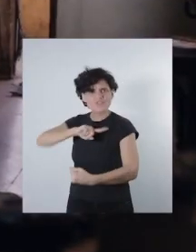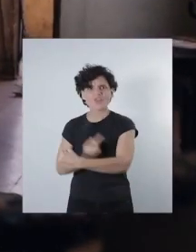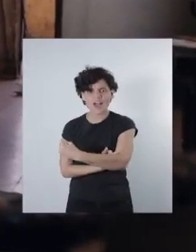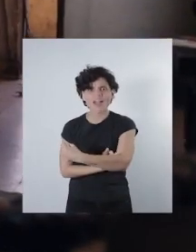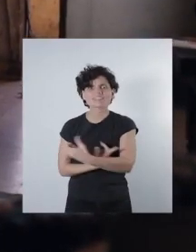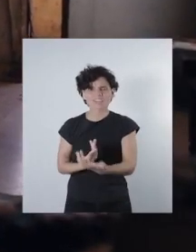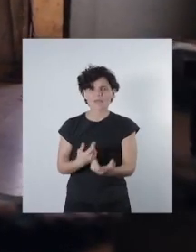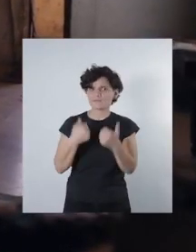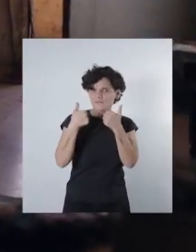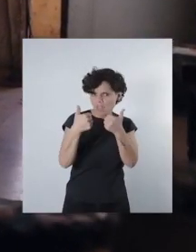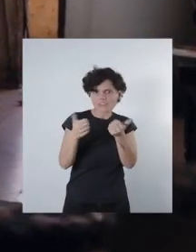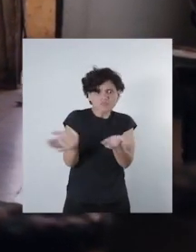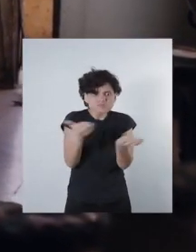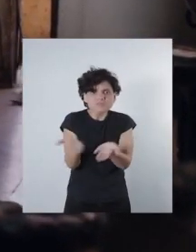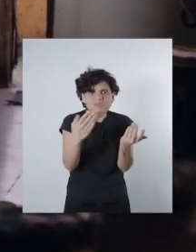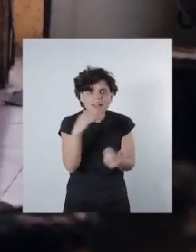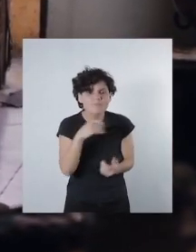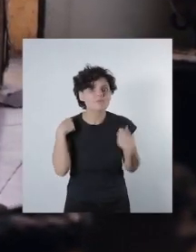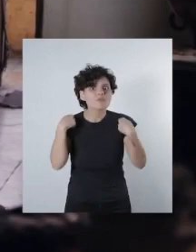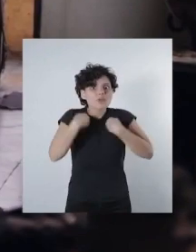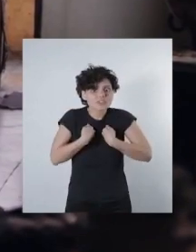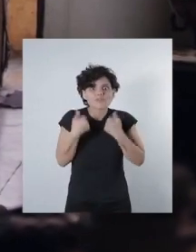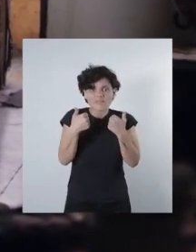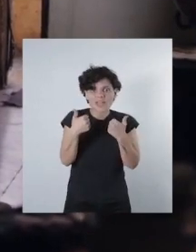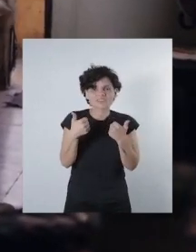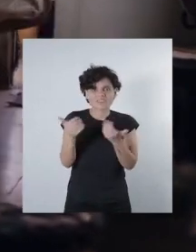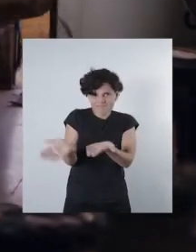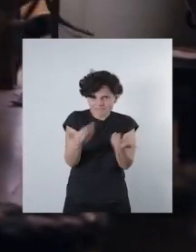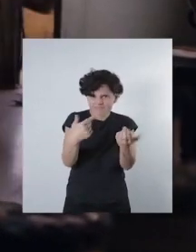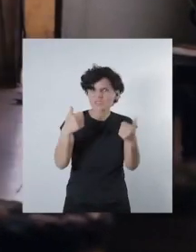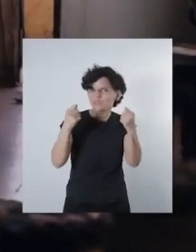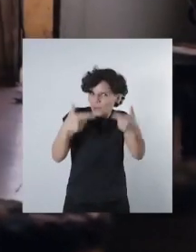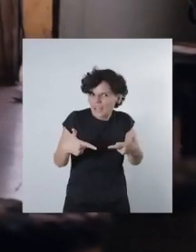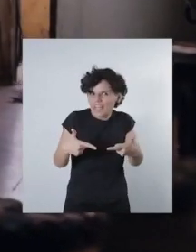Muy bien. Ya, váyase, mochilita. Que le vaya bien.